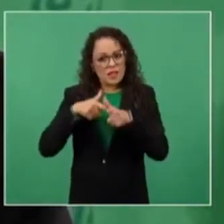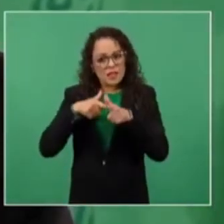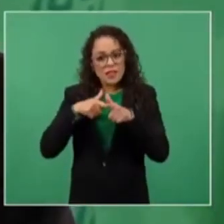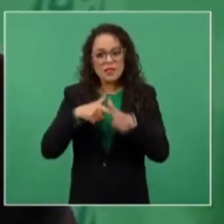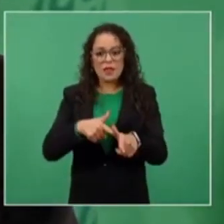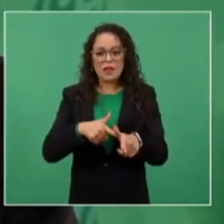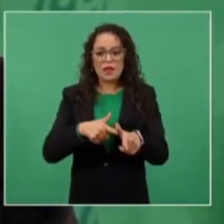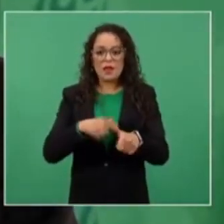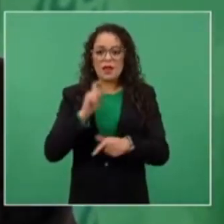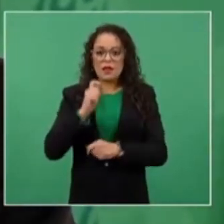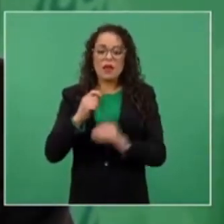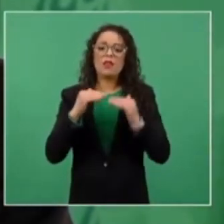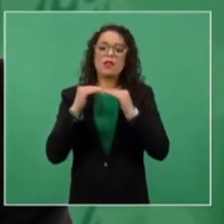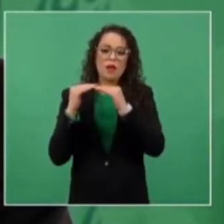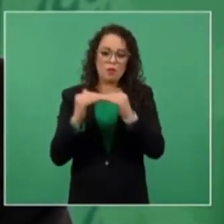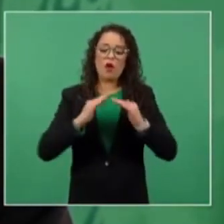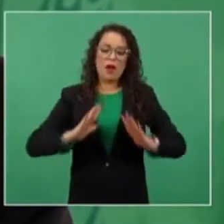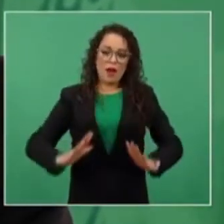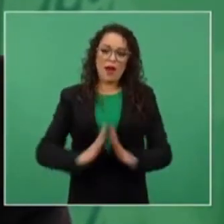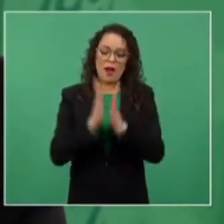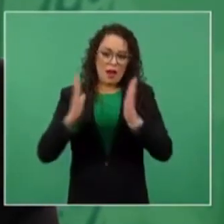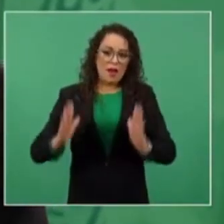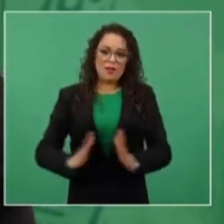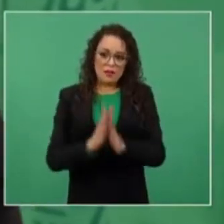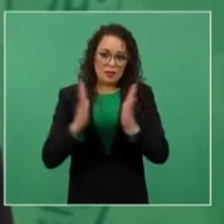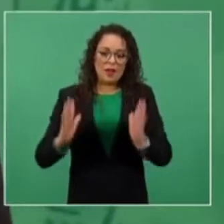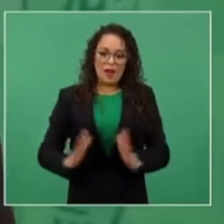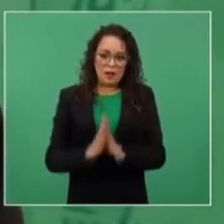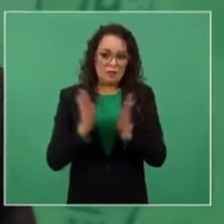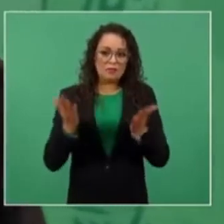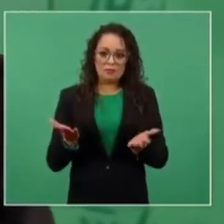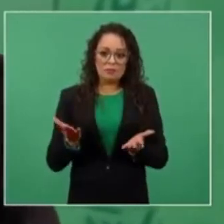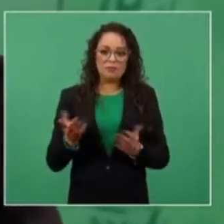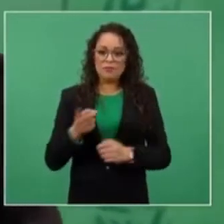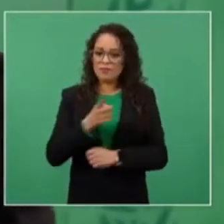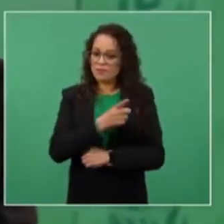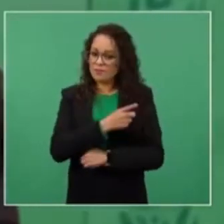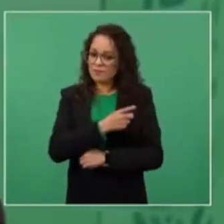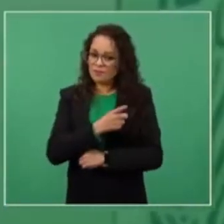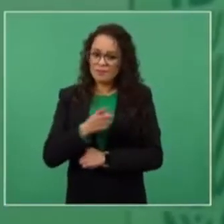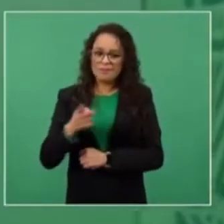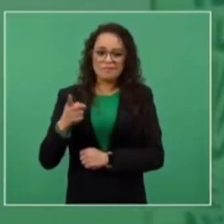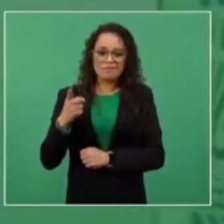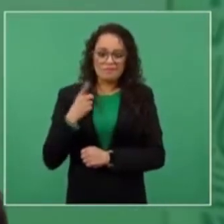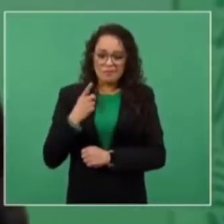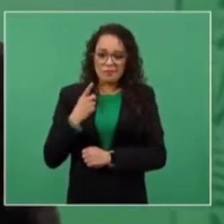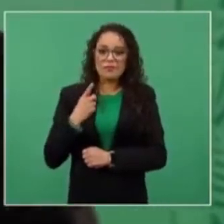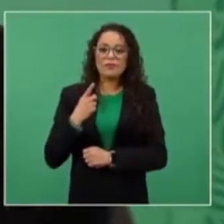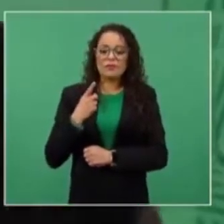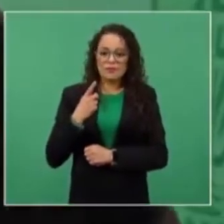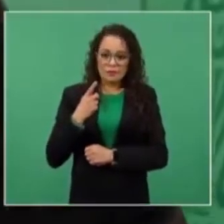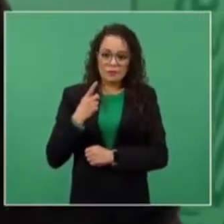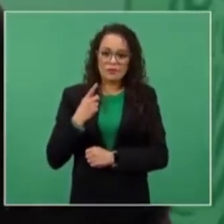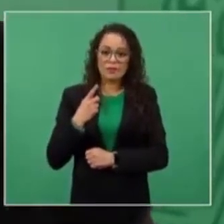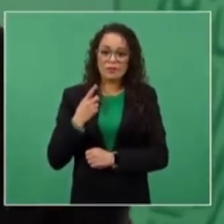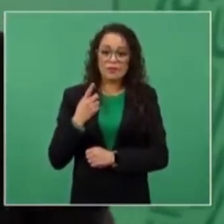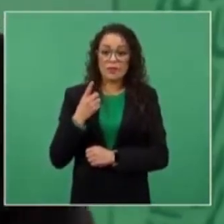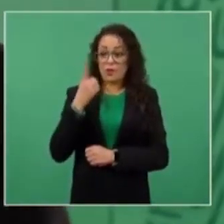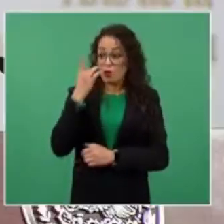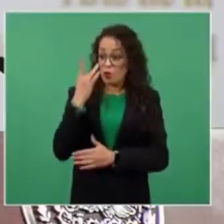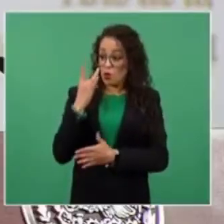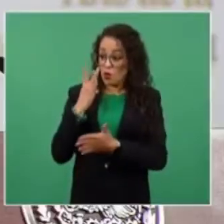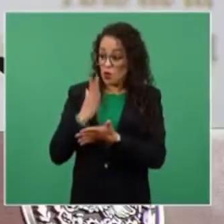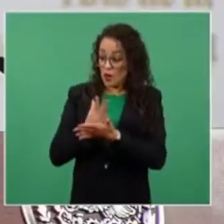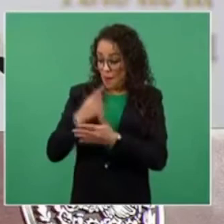participativa seguir no sólo con la democracia representativa no sólo elegir